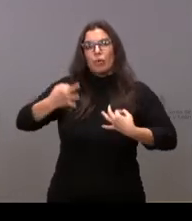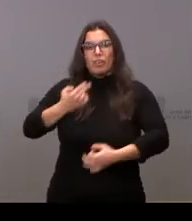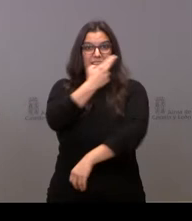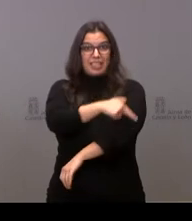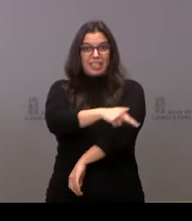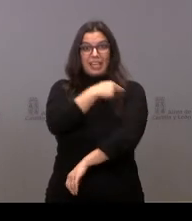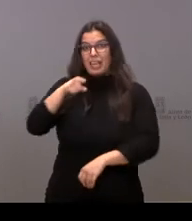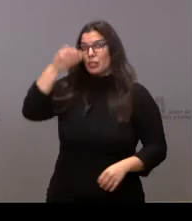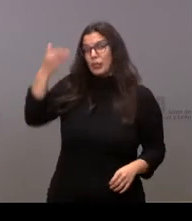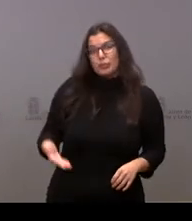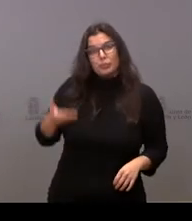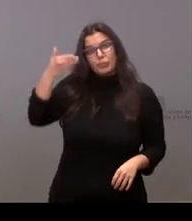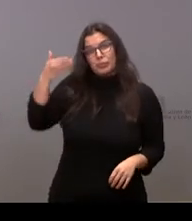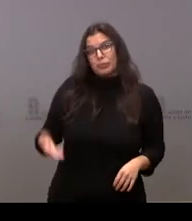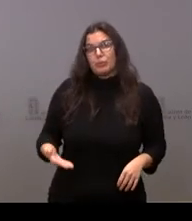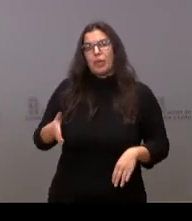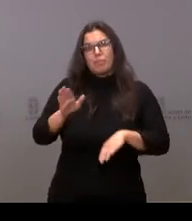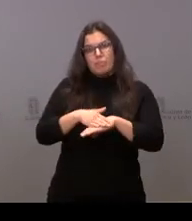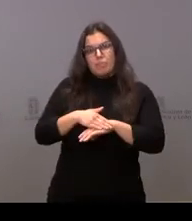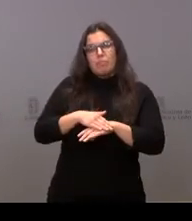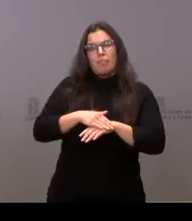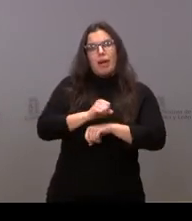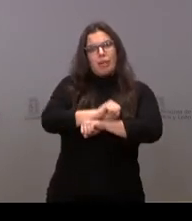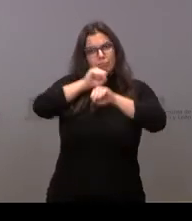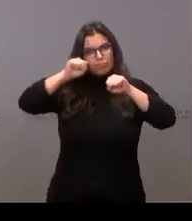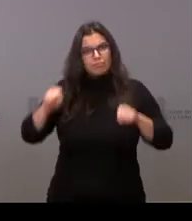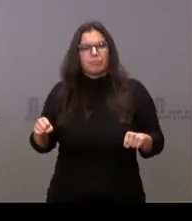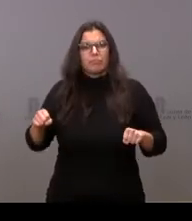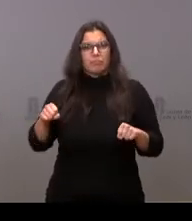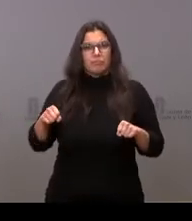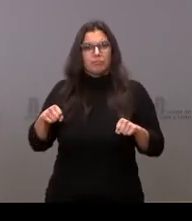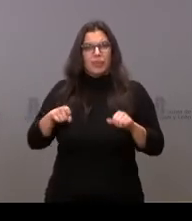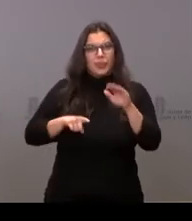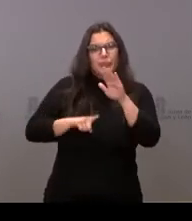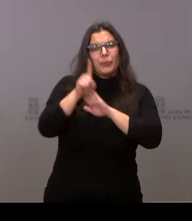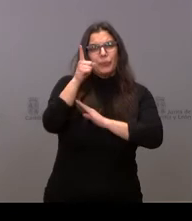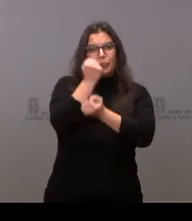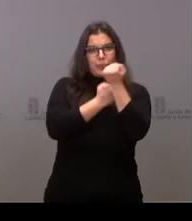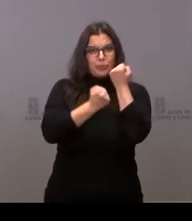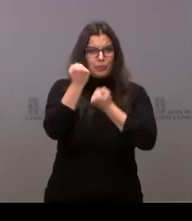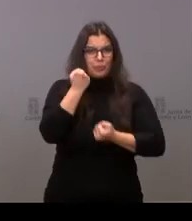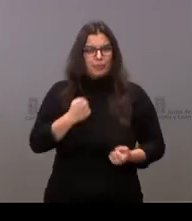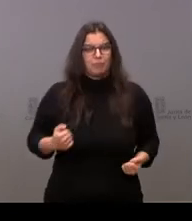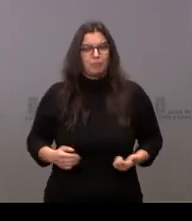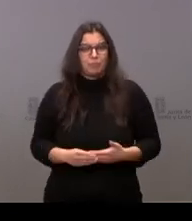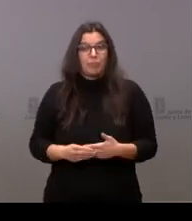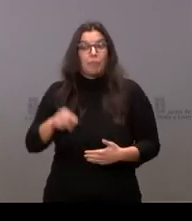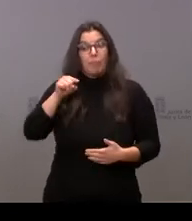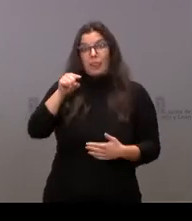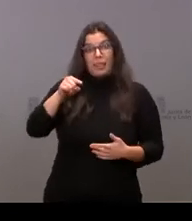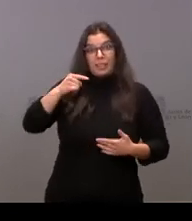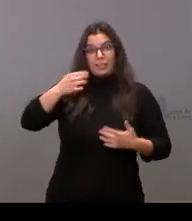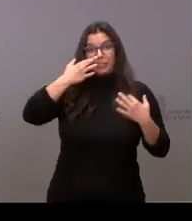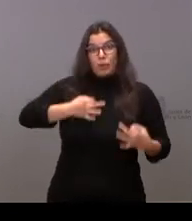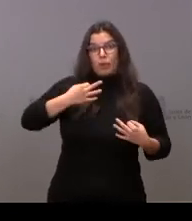imprescindible para asentar con solidez nuestra recuperación económica, que es la seguridad